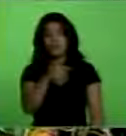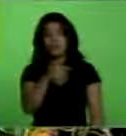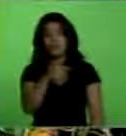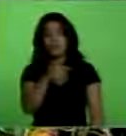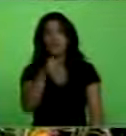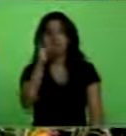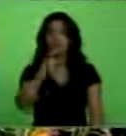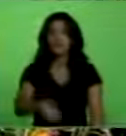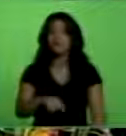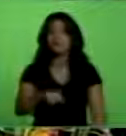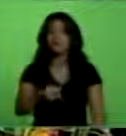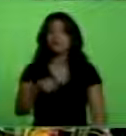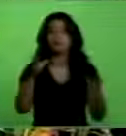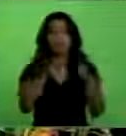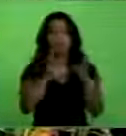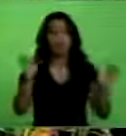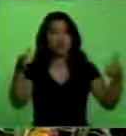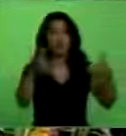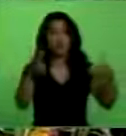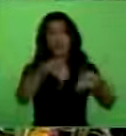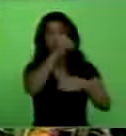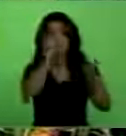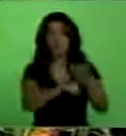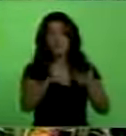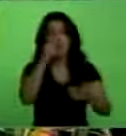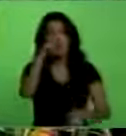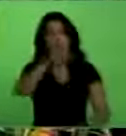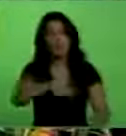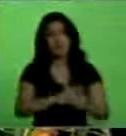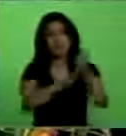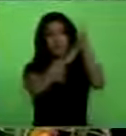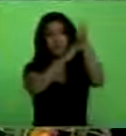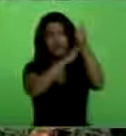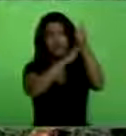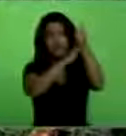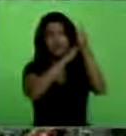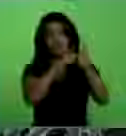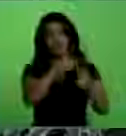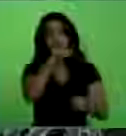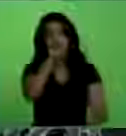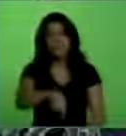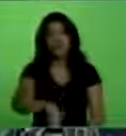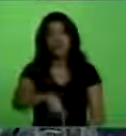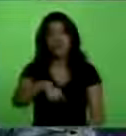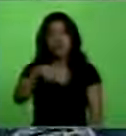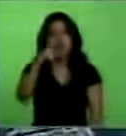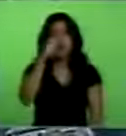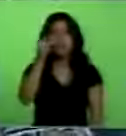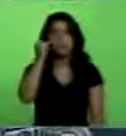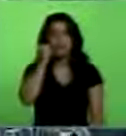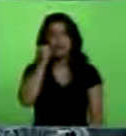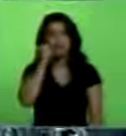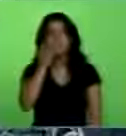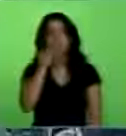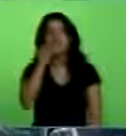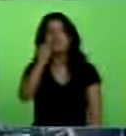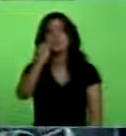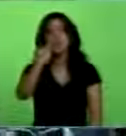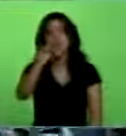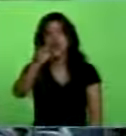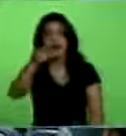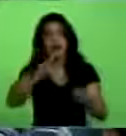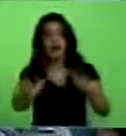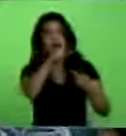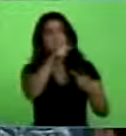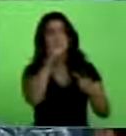allá, todo el frente amplio del gran líder Sereni y de los hombres y mujeres como Tabaré y Pepe